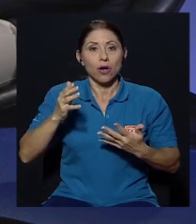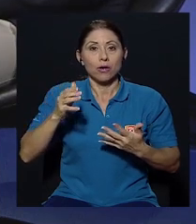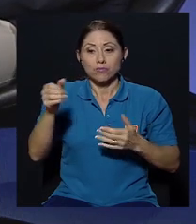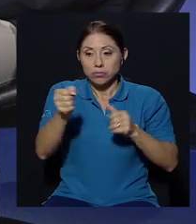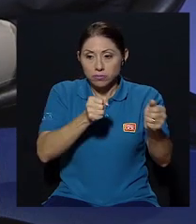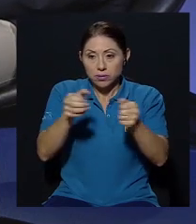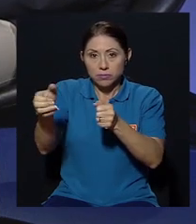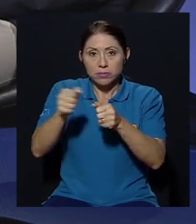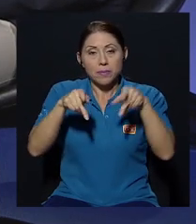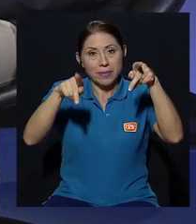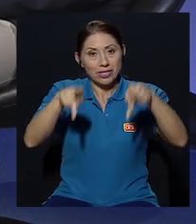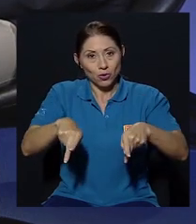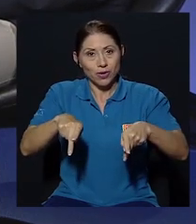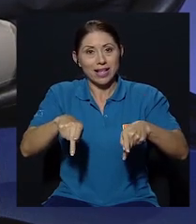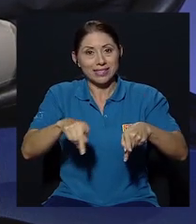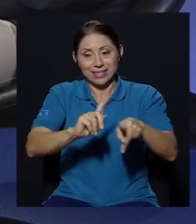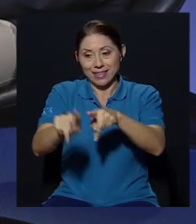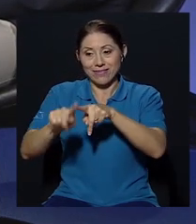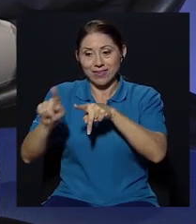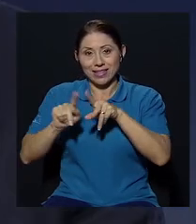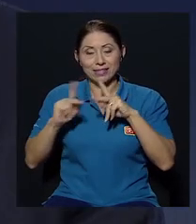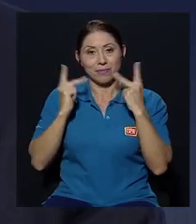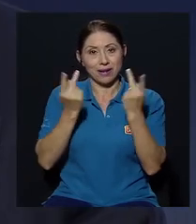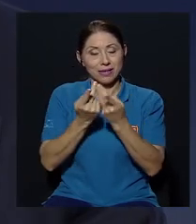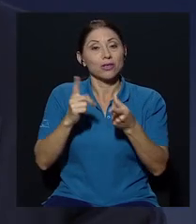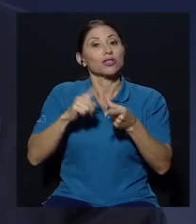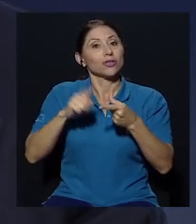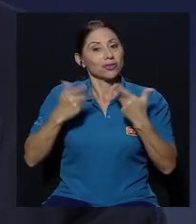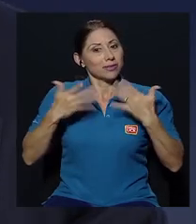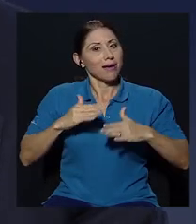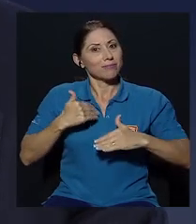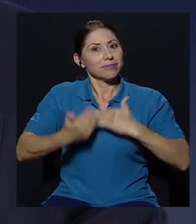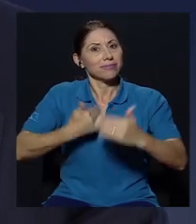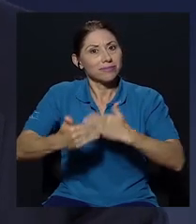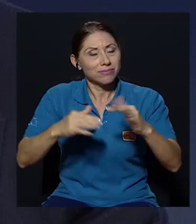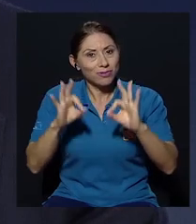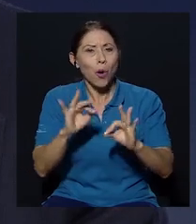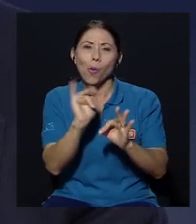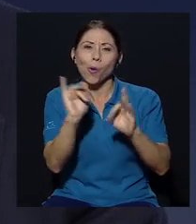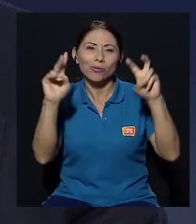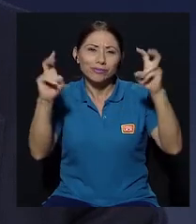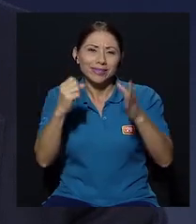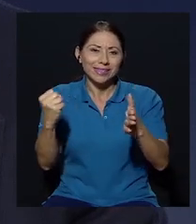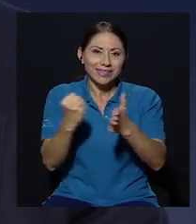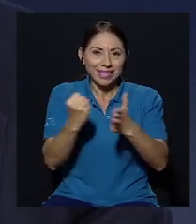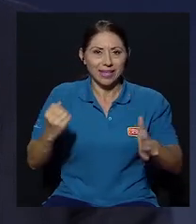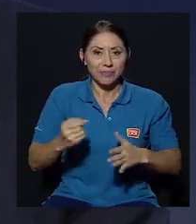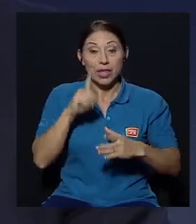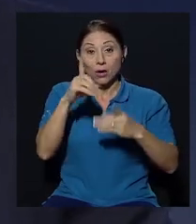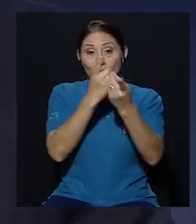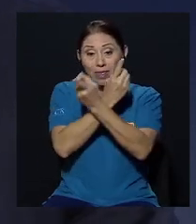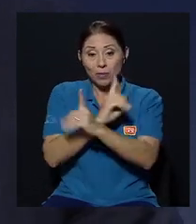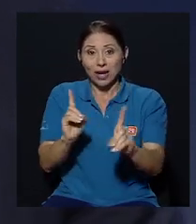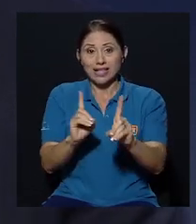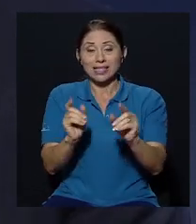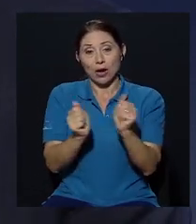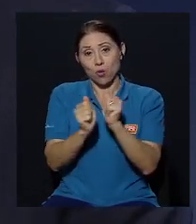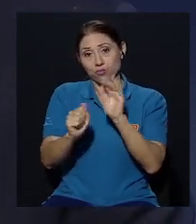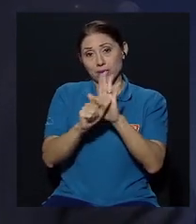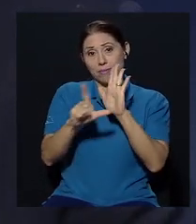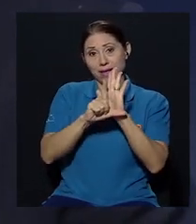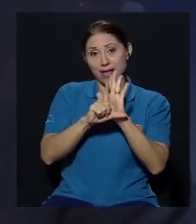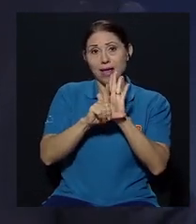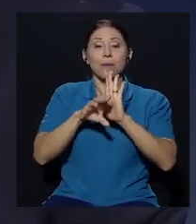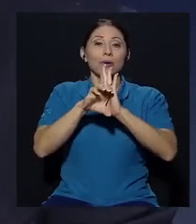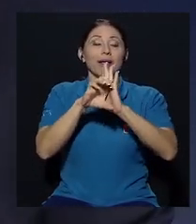los partidos que son parte del acuerdo entonces se sella porque si en una democracia parlamentaria lo que pasa es